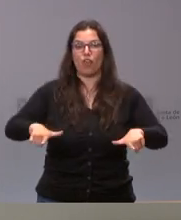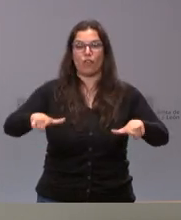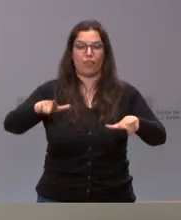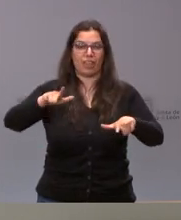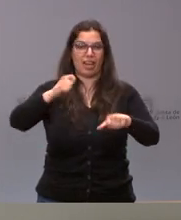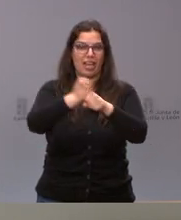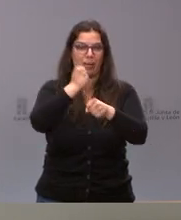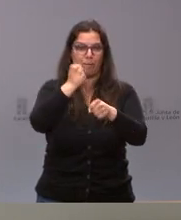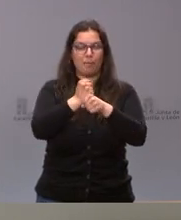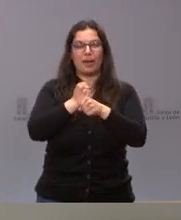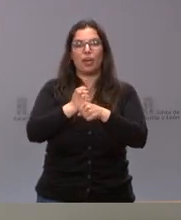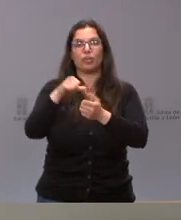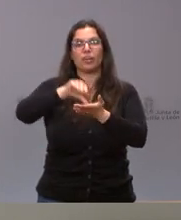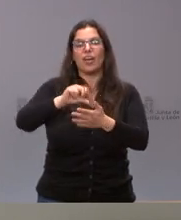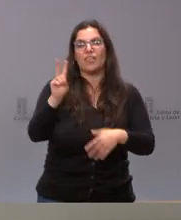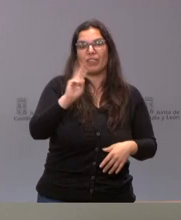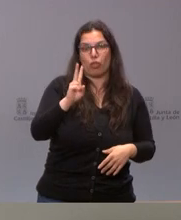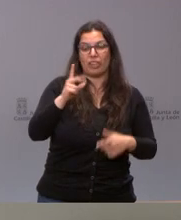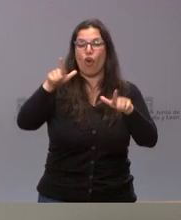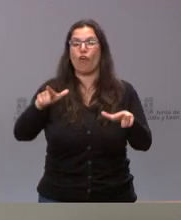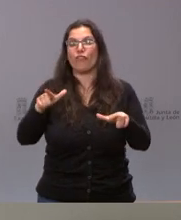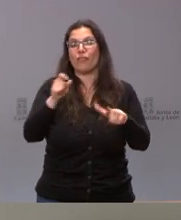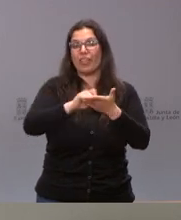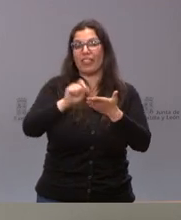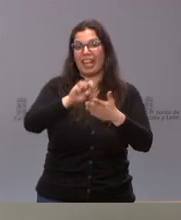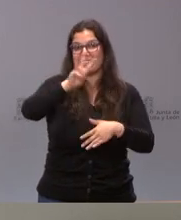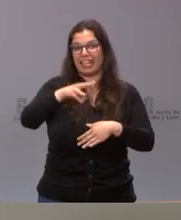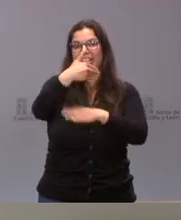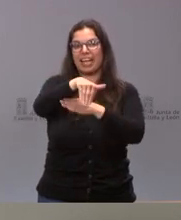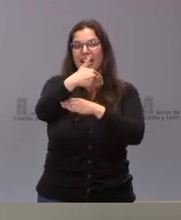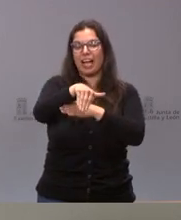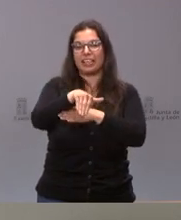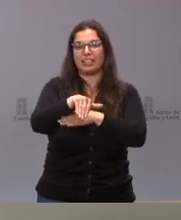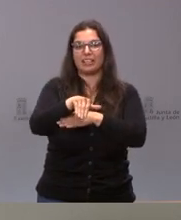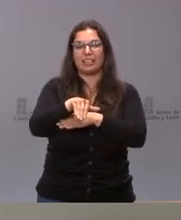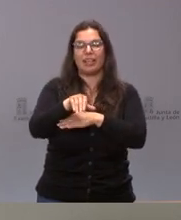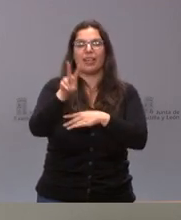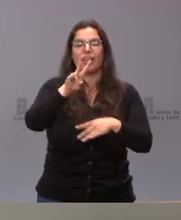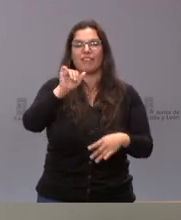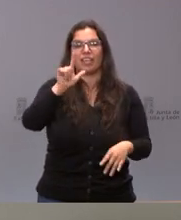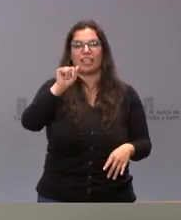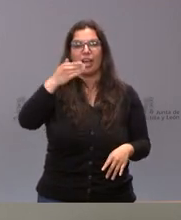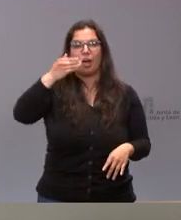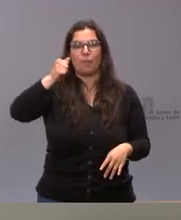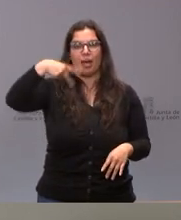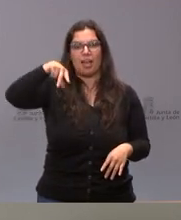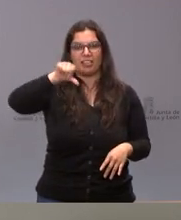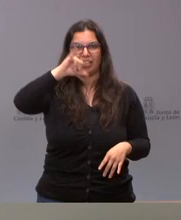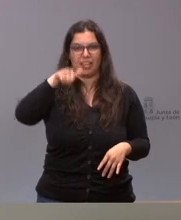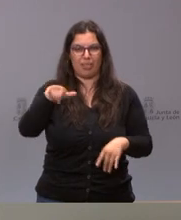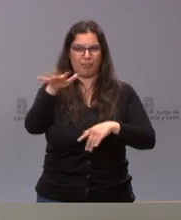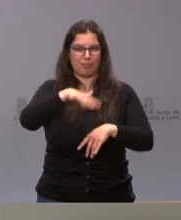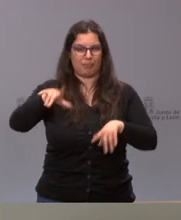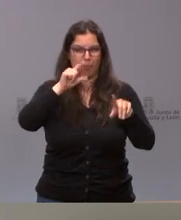de Valladolid. Tres, en este caso, en la calle Villabáñez. Esto está financiado por los fondos